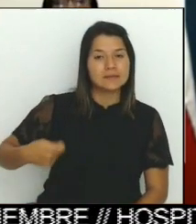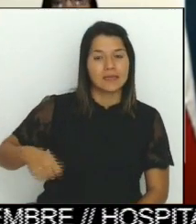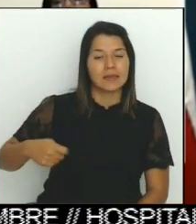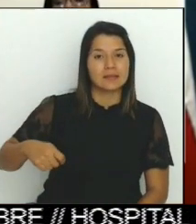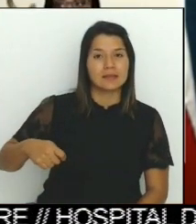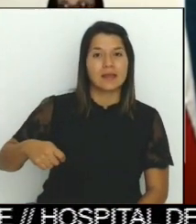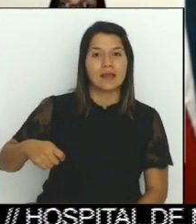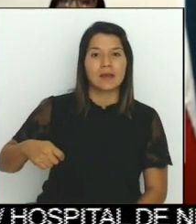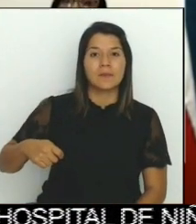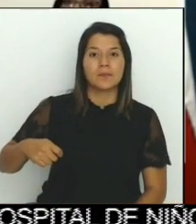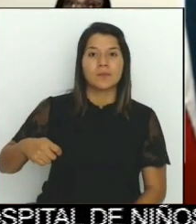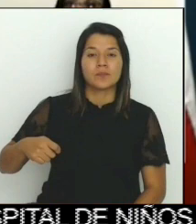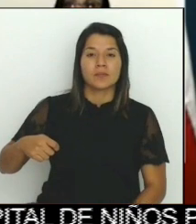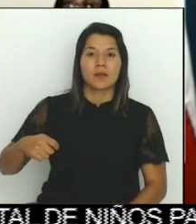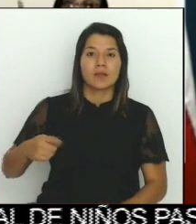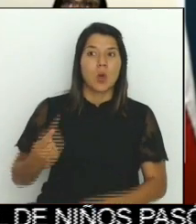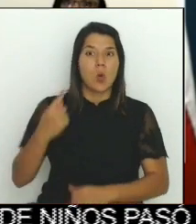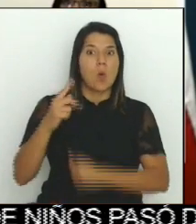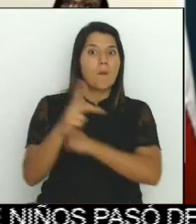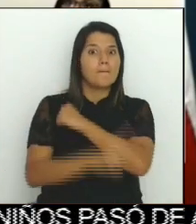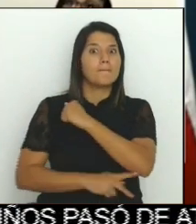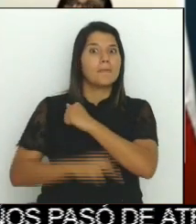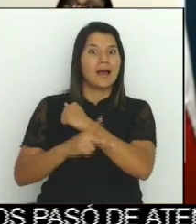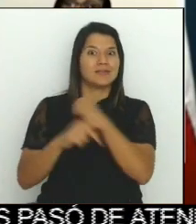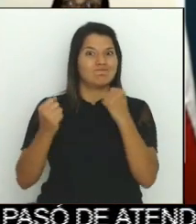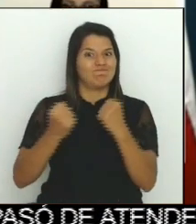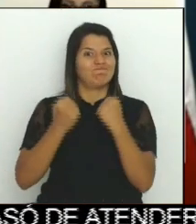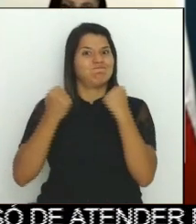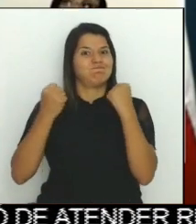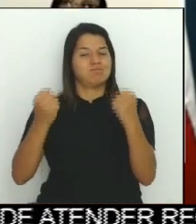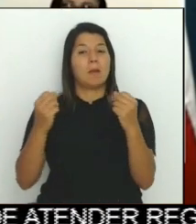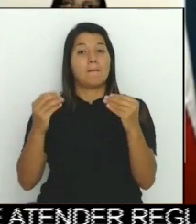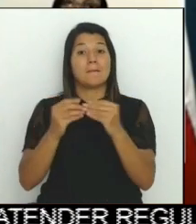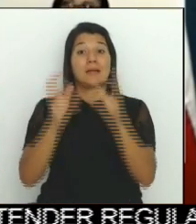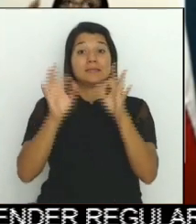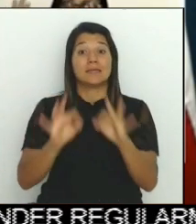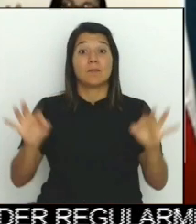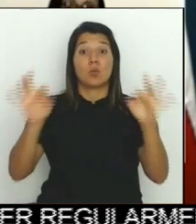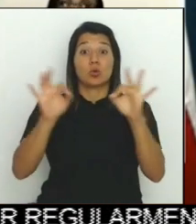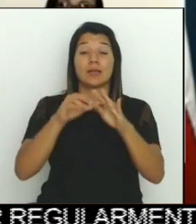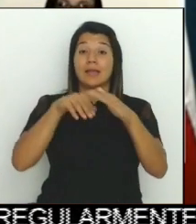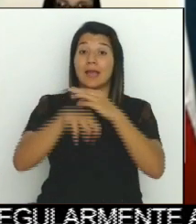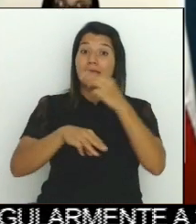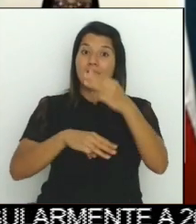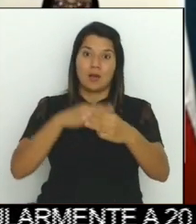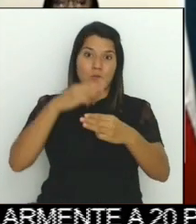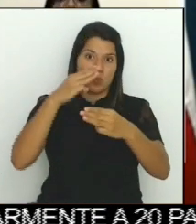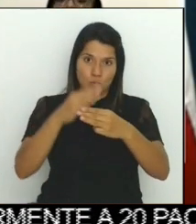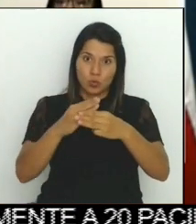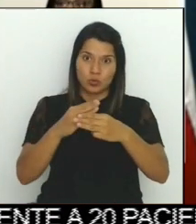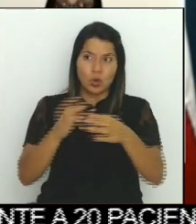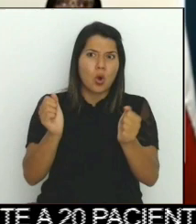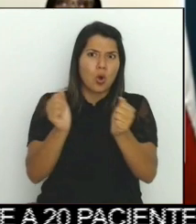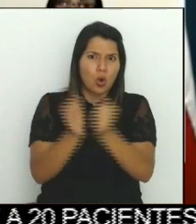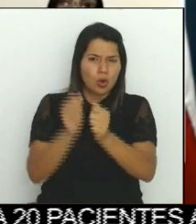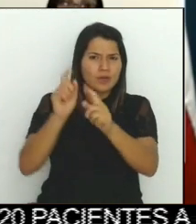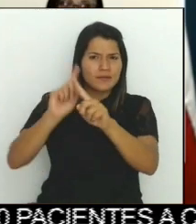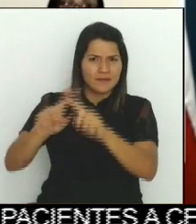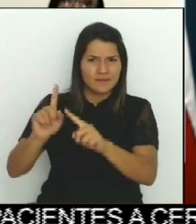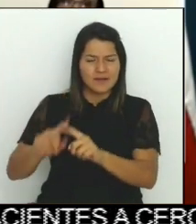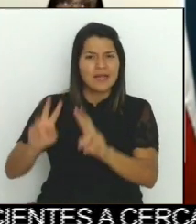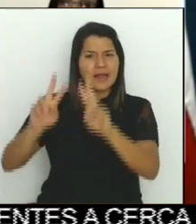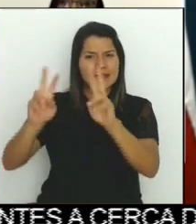las potencias más importantes del mundo en todo sentido y que es un aliado muy cercano